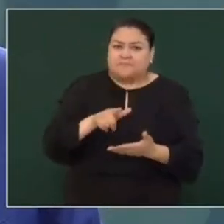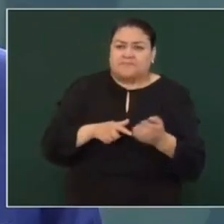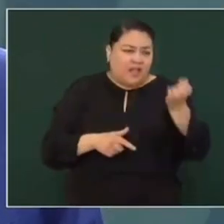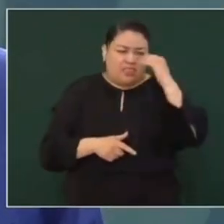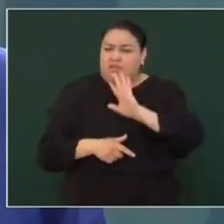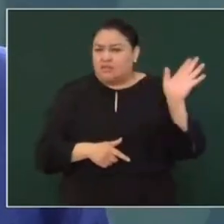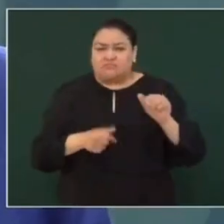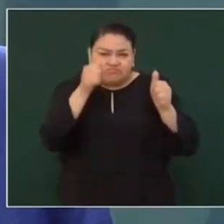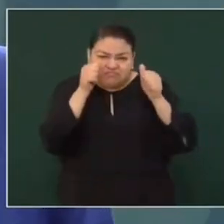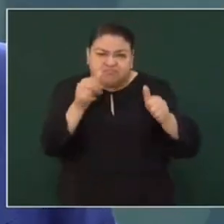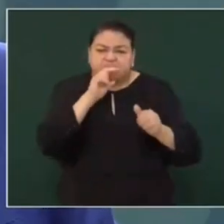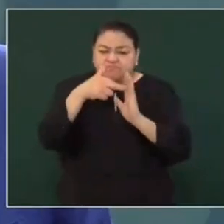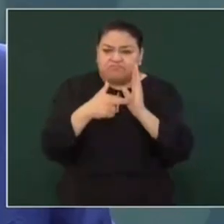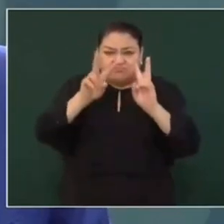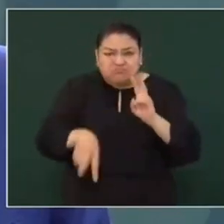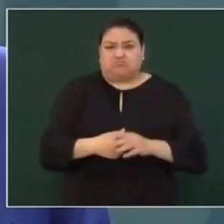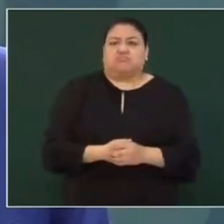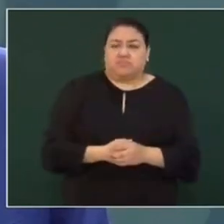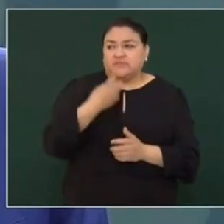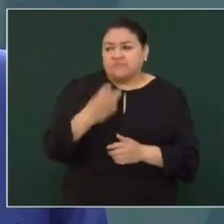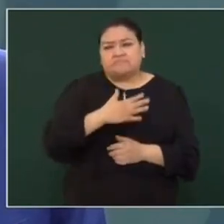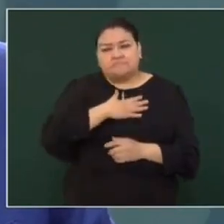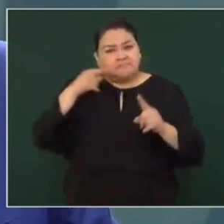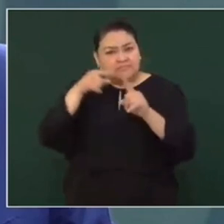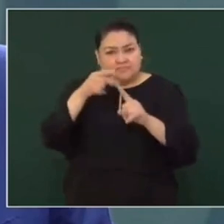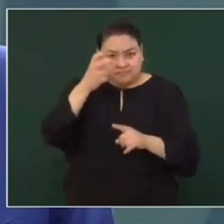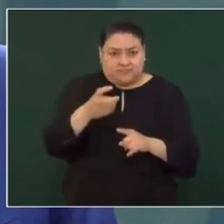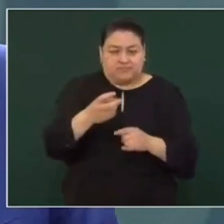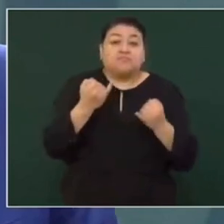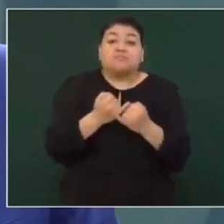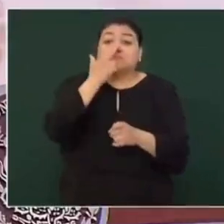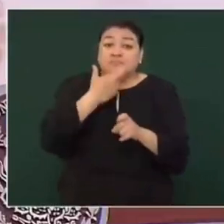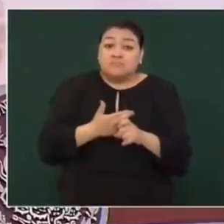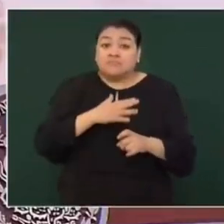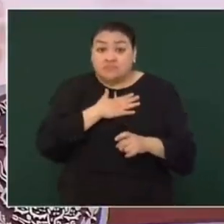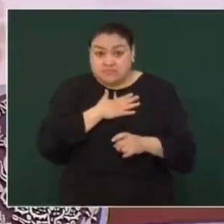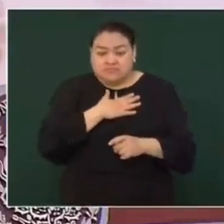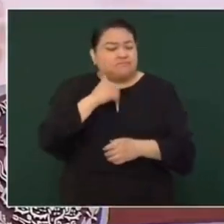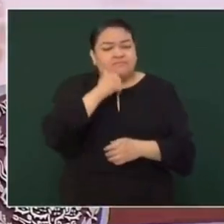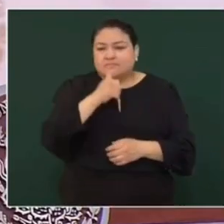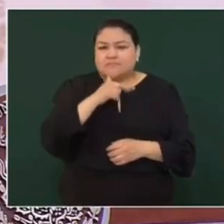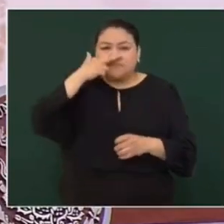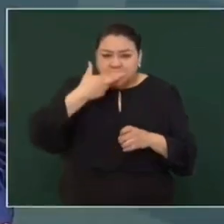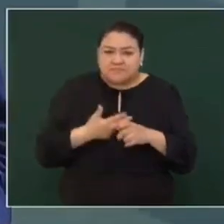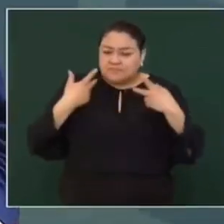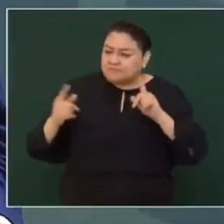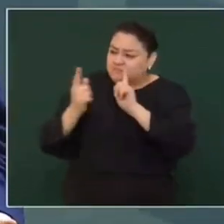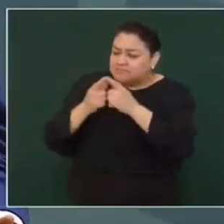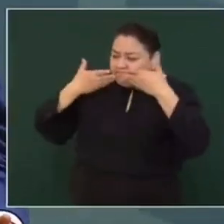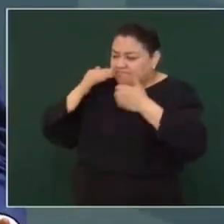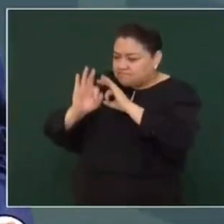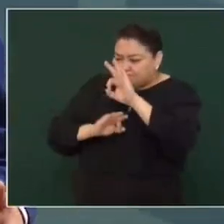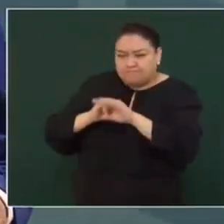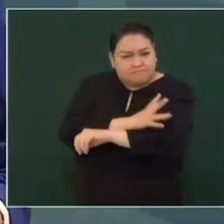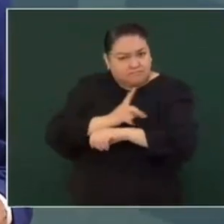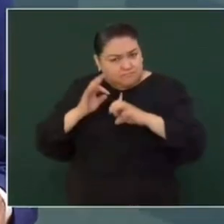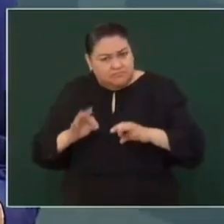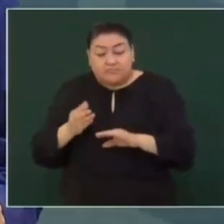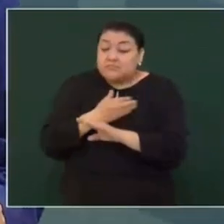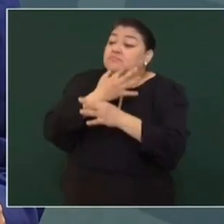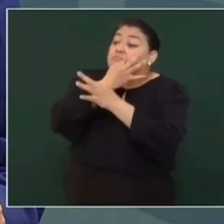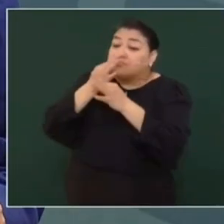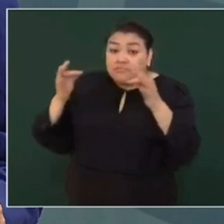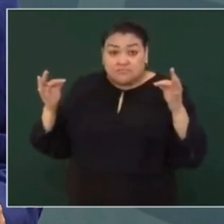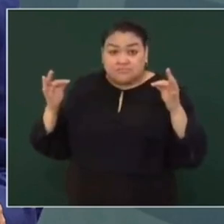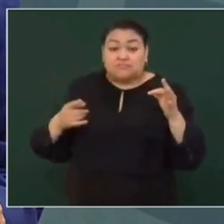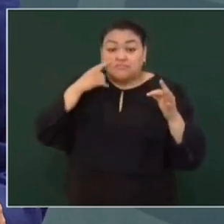dejarse engañar y eso es lo que estamos llevando a cabo. Y nuestro compromiso de siempre dar un trato humanitario a los migrantes, pero informarles